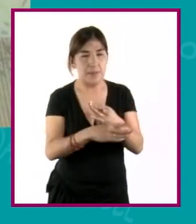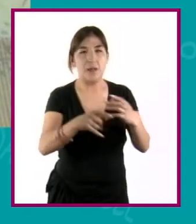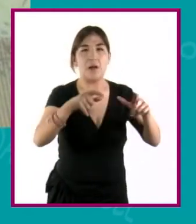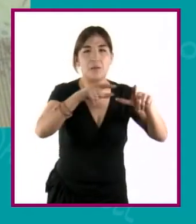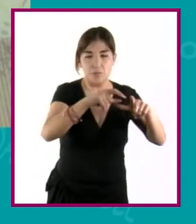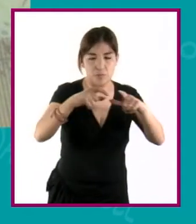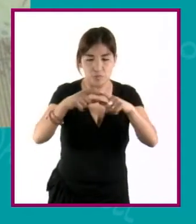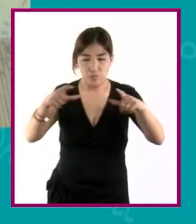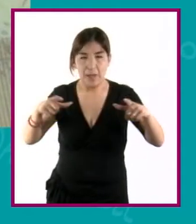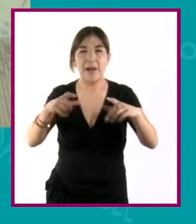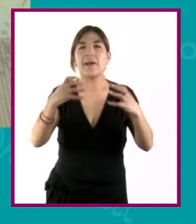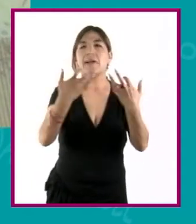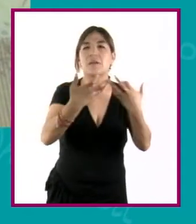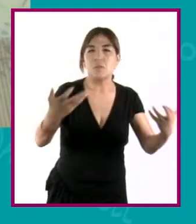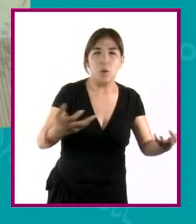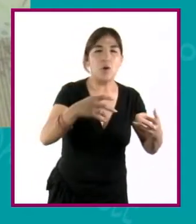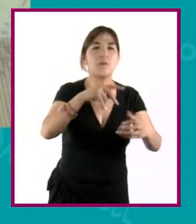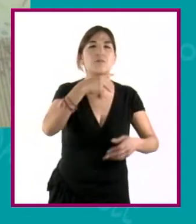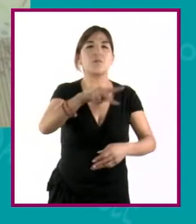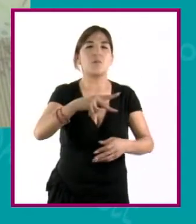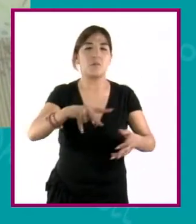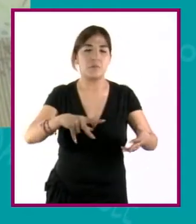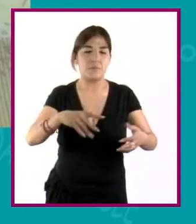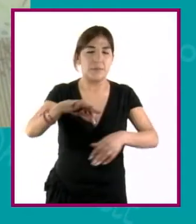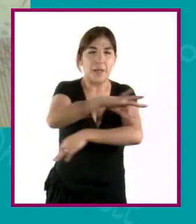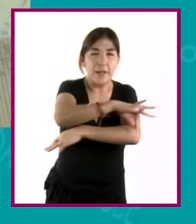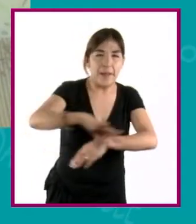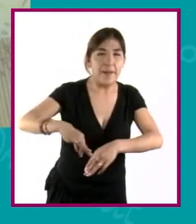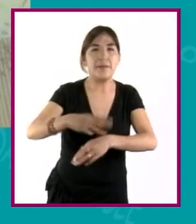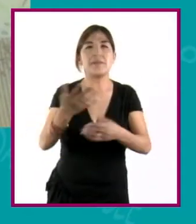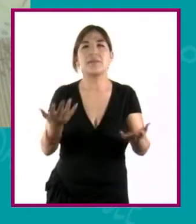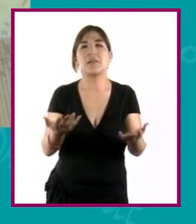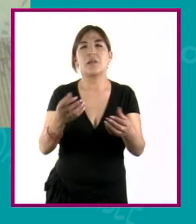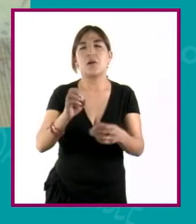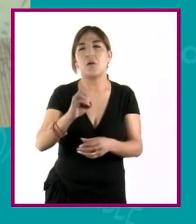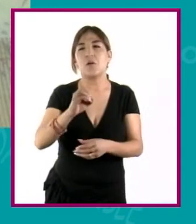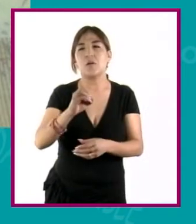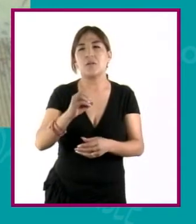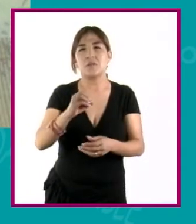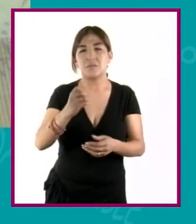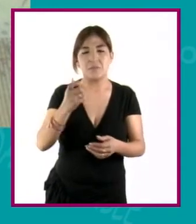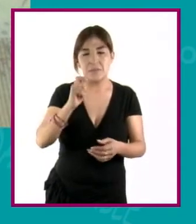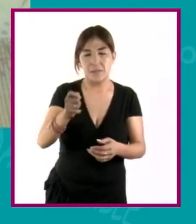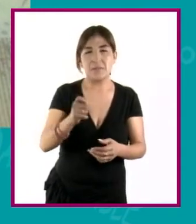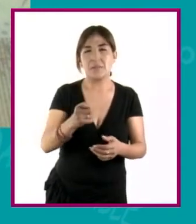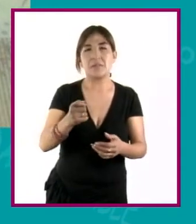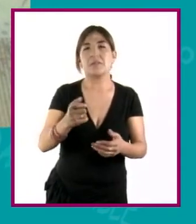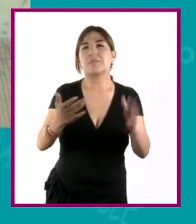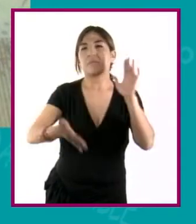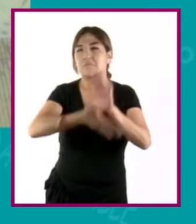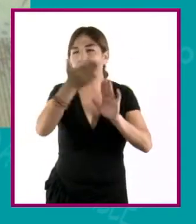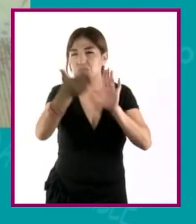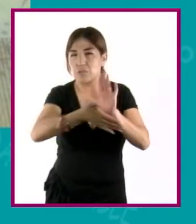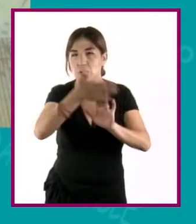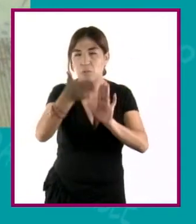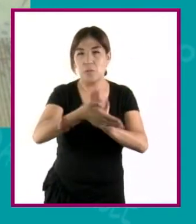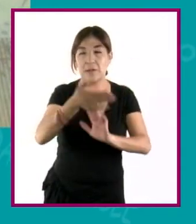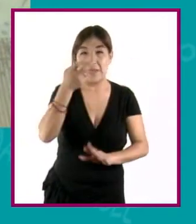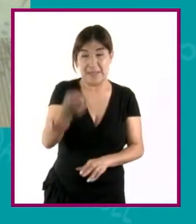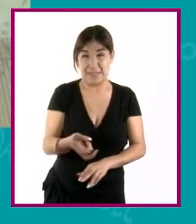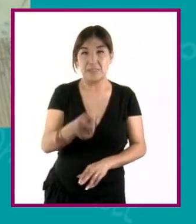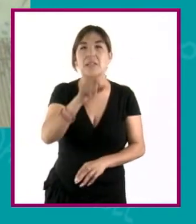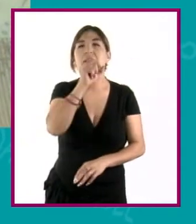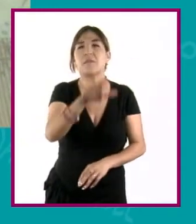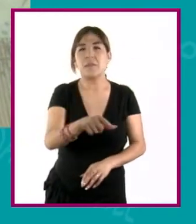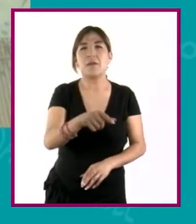en una planta arquitectónica, en una sección, en un alzado o en detalles, ya sea arquitectónicos o constructivos. Y eso nos permite,